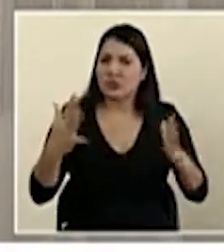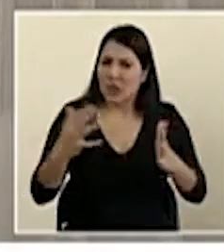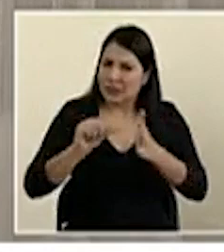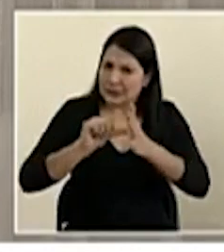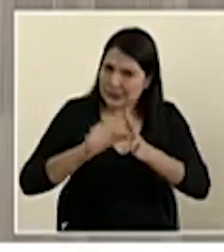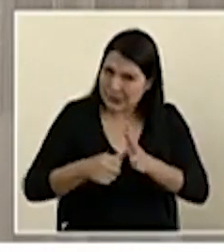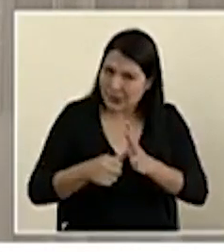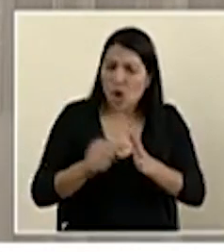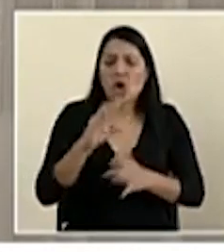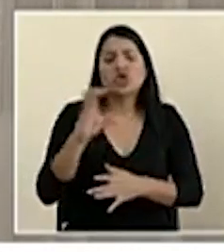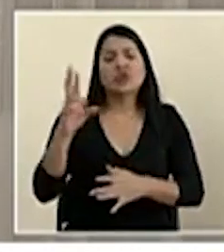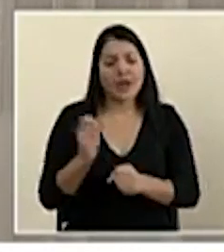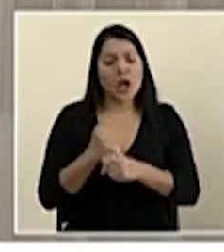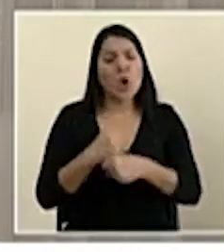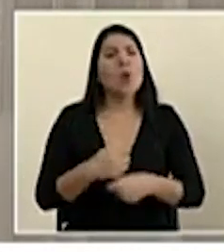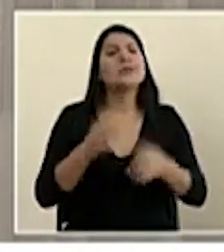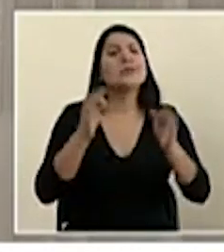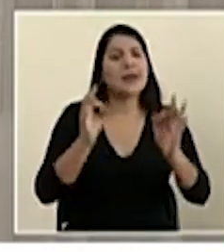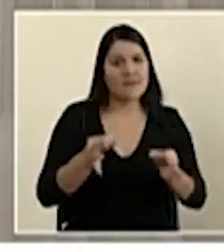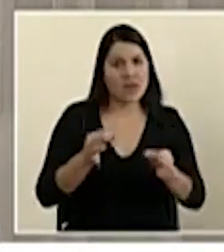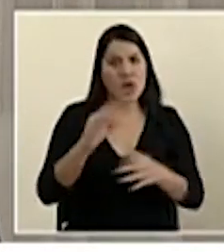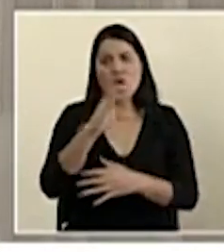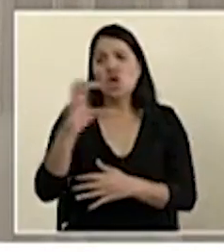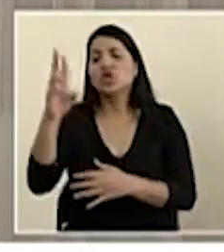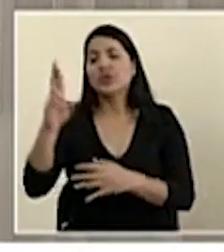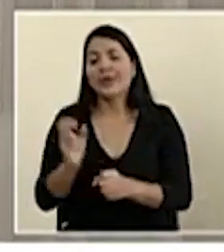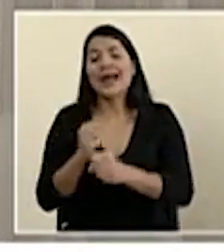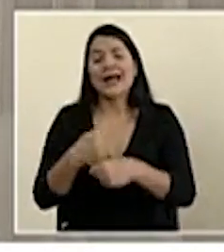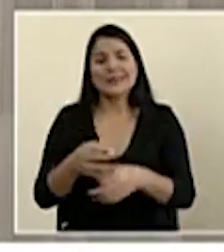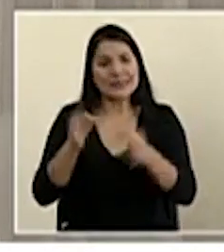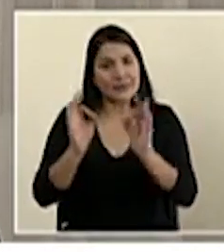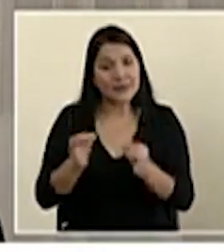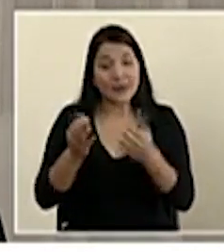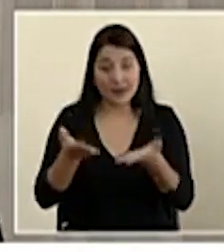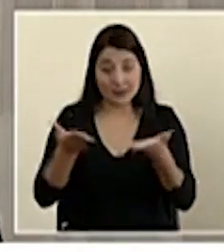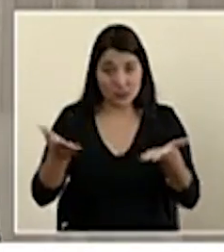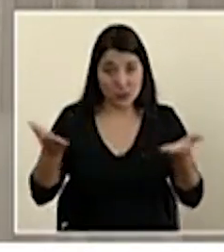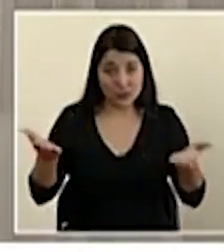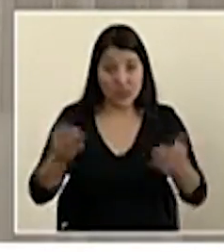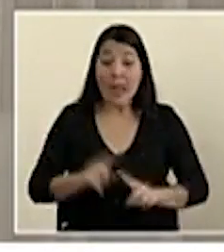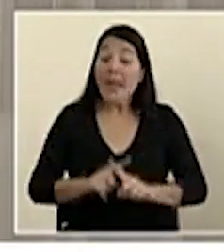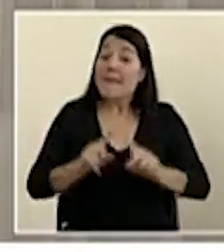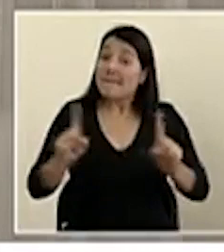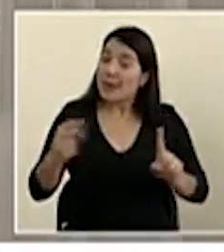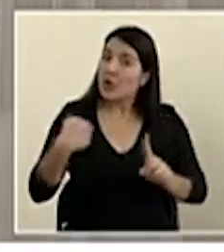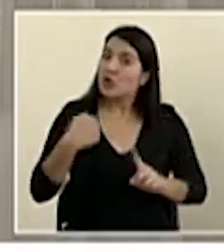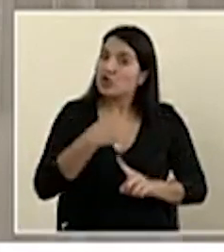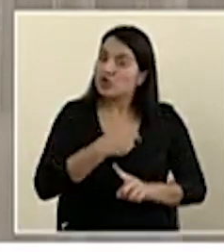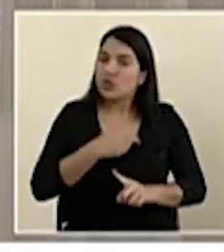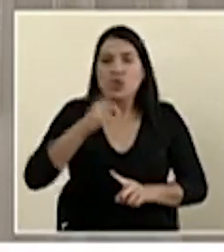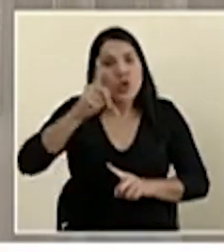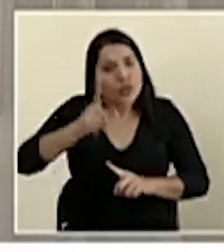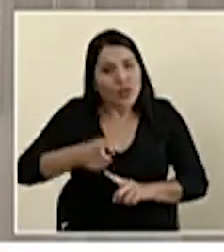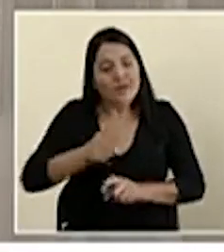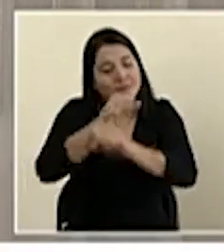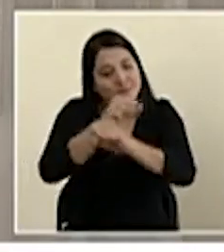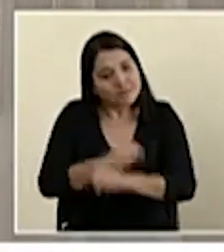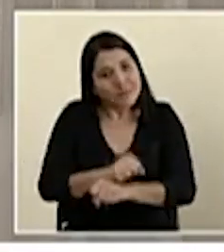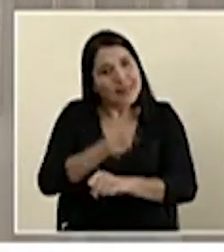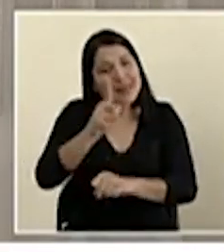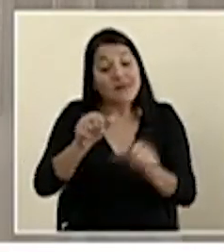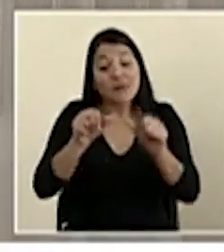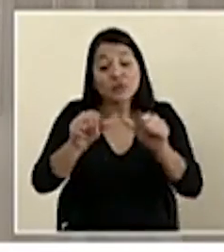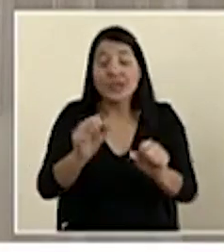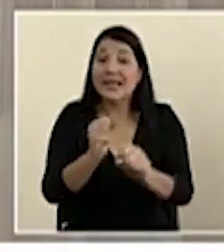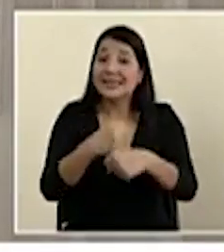haciendo bien, Costa Rica está haciendo las cosas bien, pero tenemos que acostumbrarnos a que tenemos que seguir haciendo las cosas